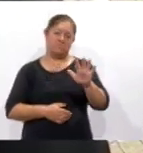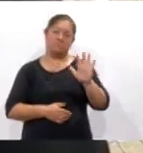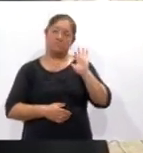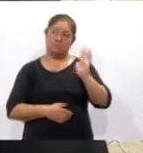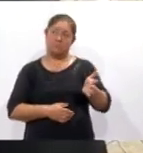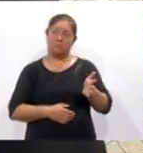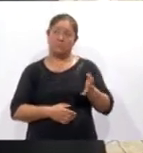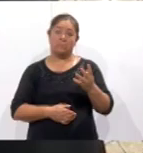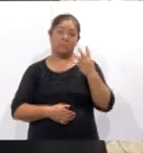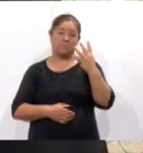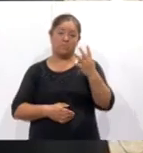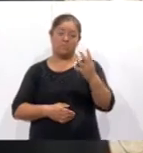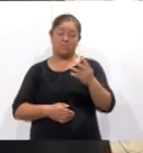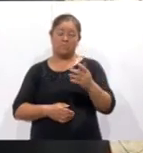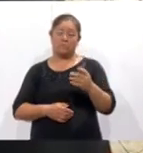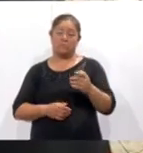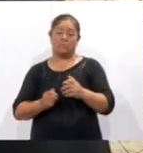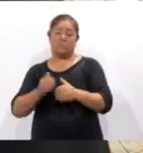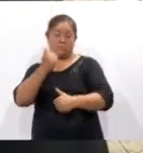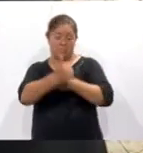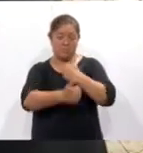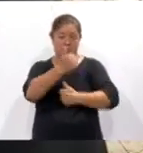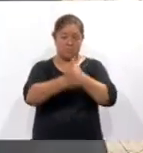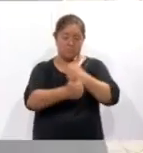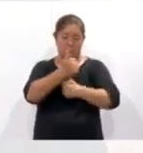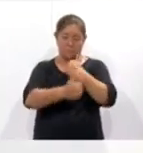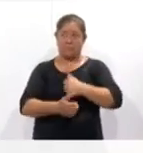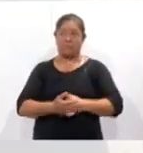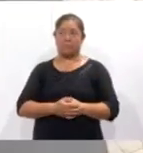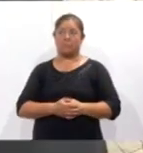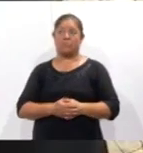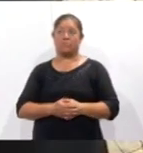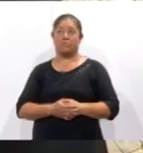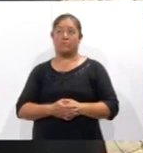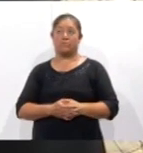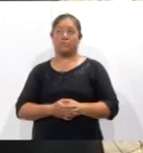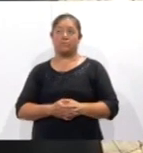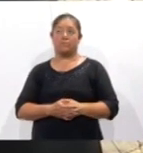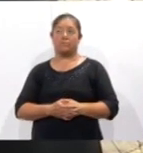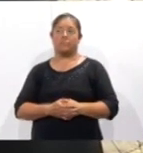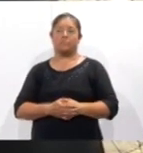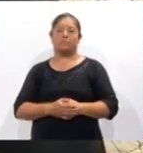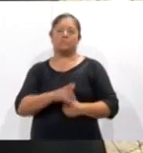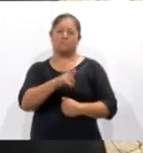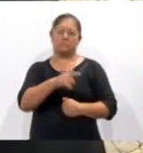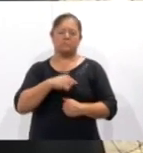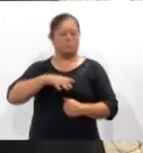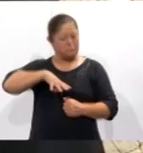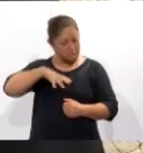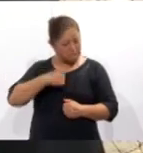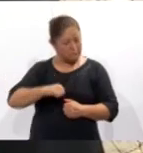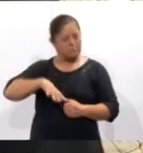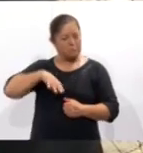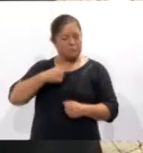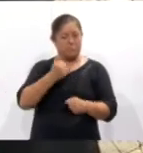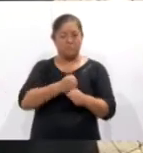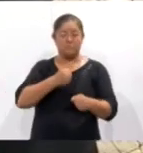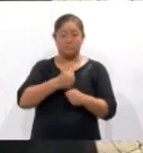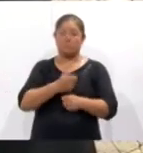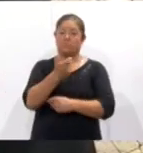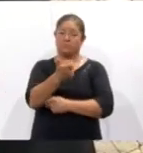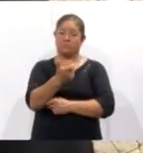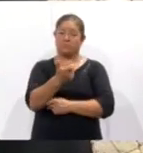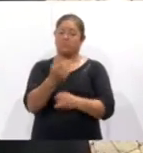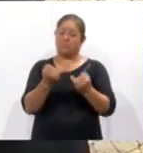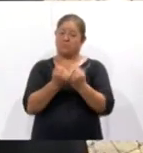campeonatos en la Liga, y pues vamos a ver, estamos buscando el quinto. Entonces, más que nada la dedicación y más que nada lo económico, porque ya